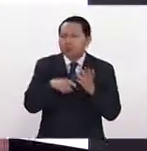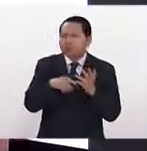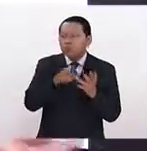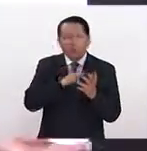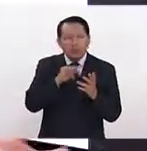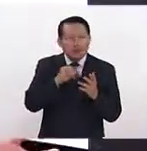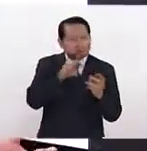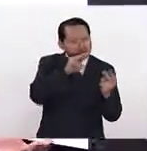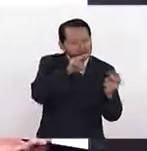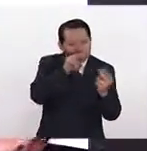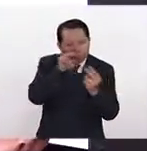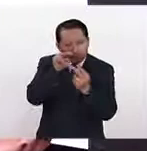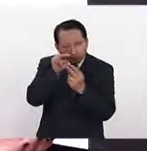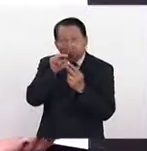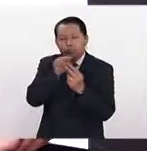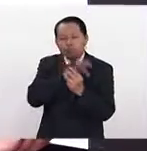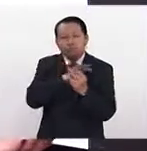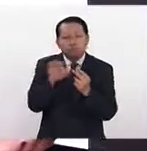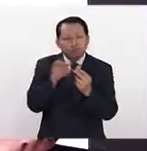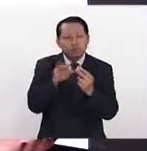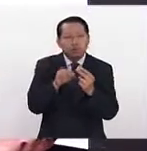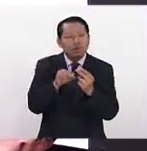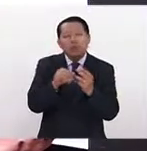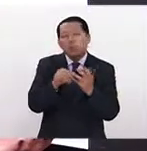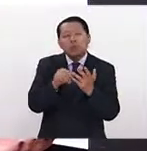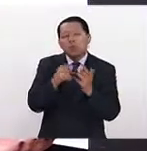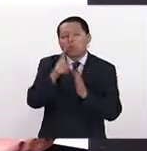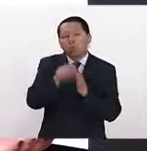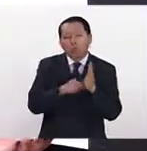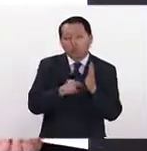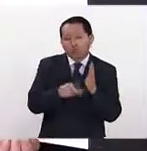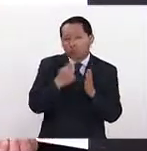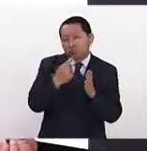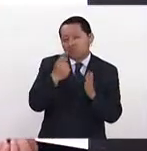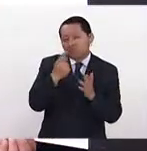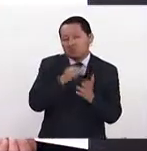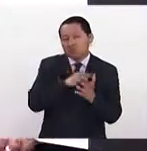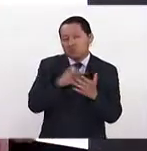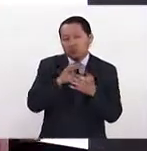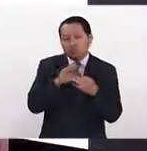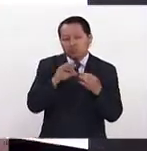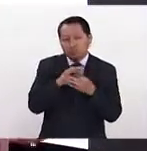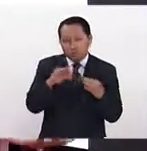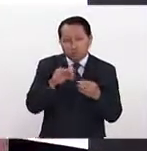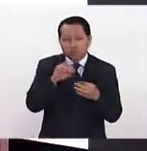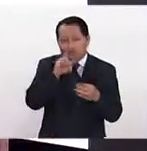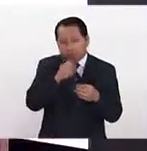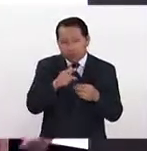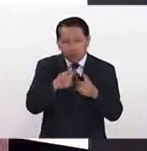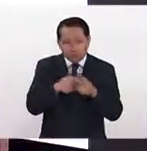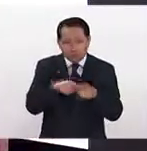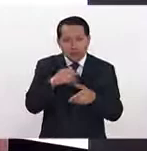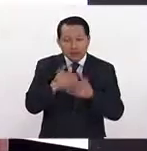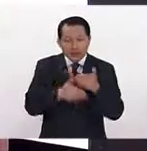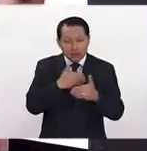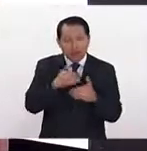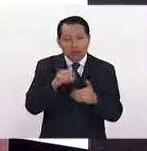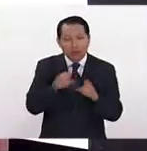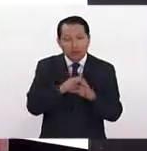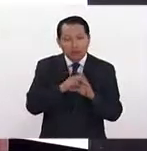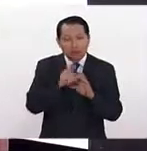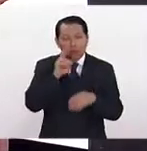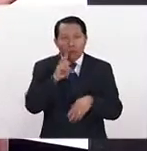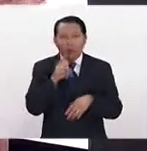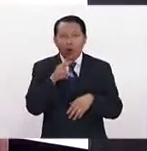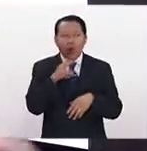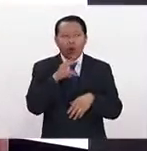Y ya con ese ejercicio que hagas por lo menos una vez al mes con tus alumnos, de verdad empiezan a ver, ay, mira, tienes unos